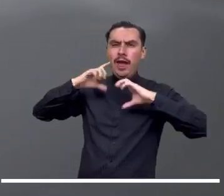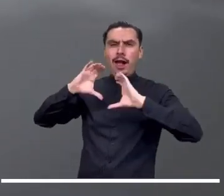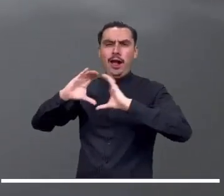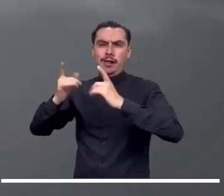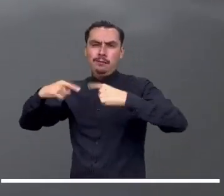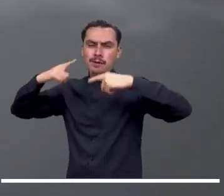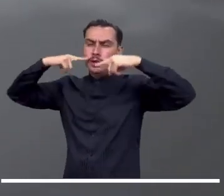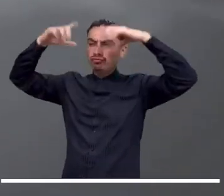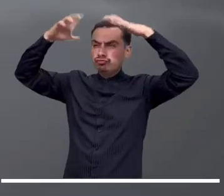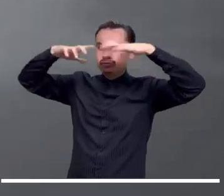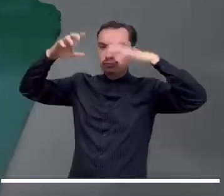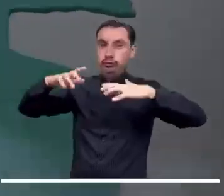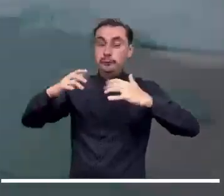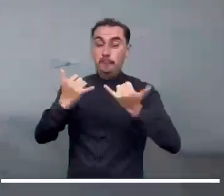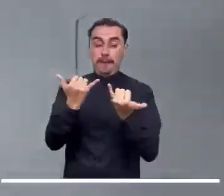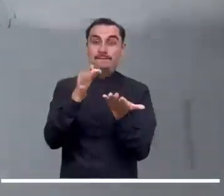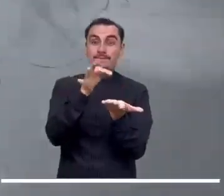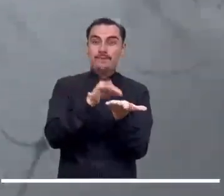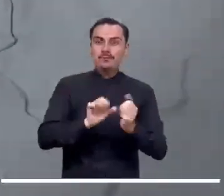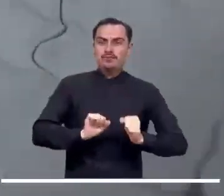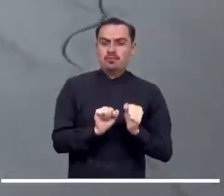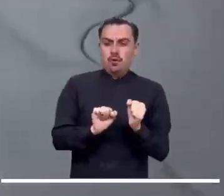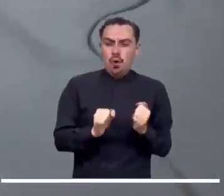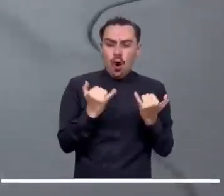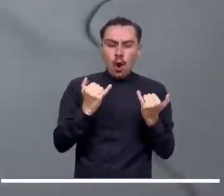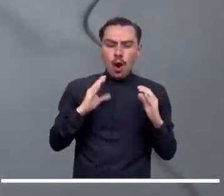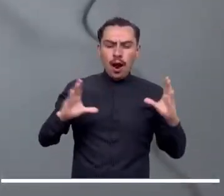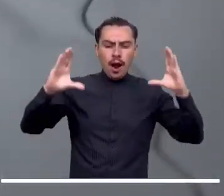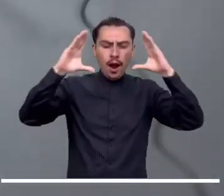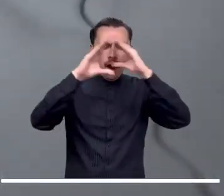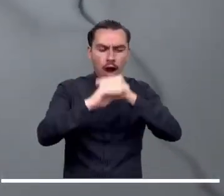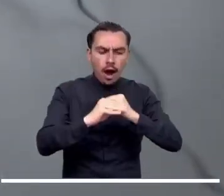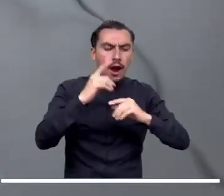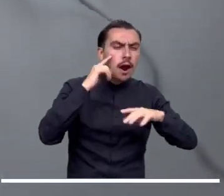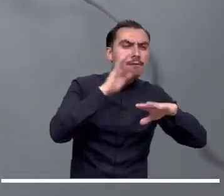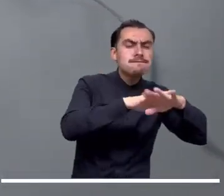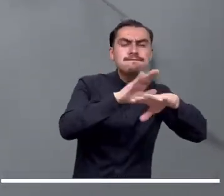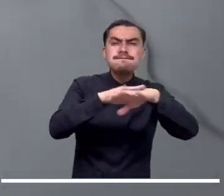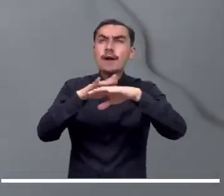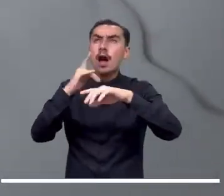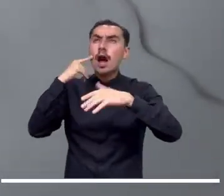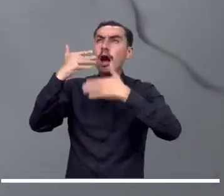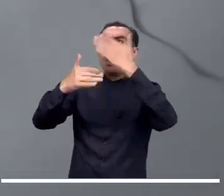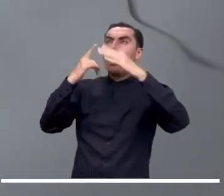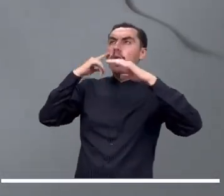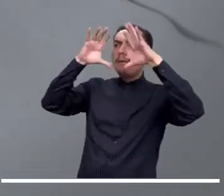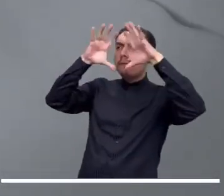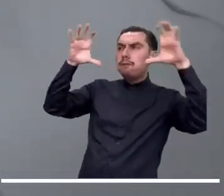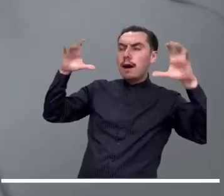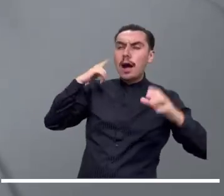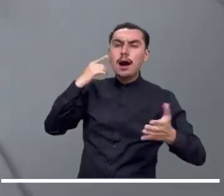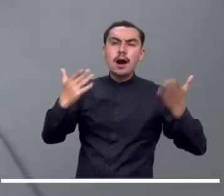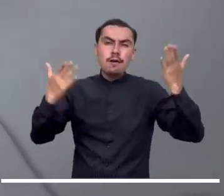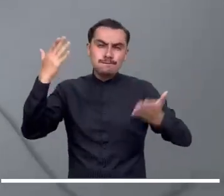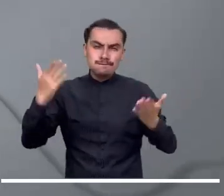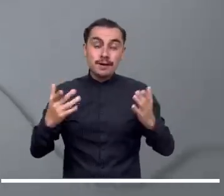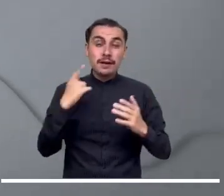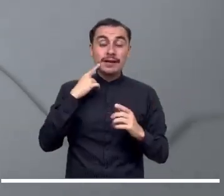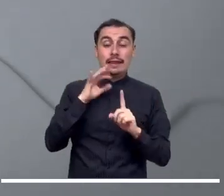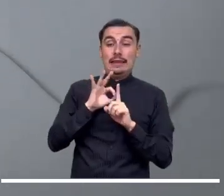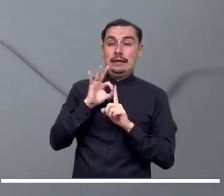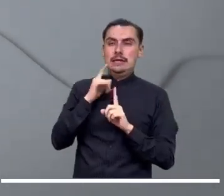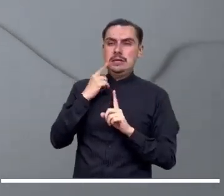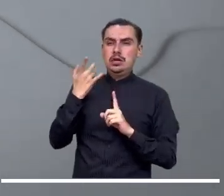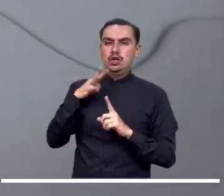en Caquetá. La capital del país anochece con una presencia marcada de nubes en el cielo, aunque sin precipitaciones. La temperatura